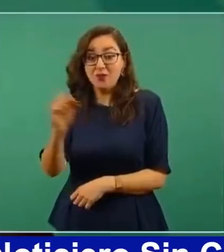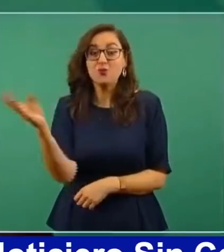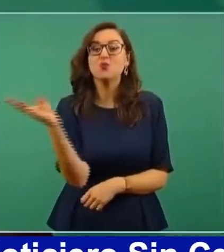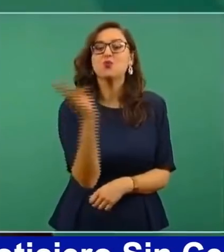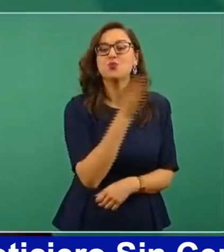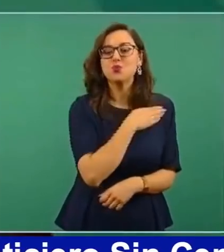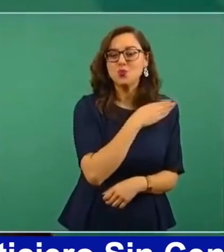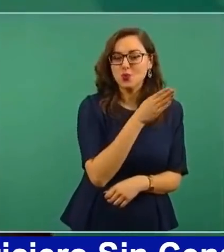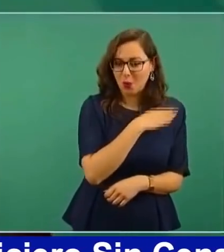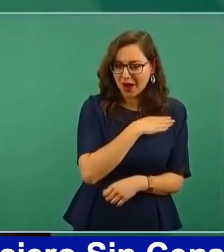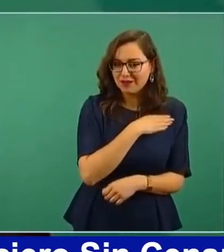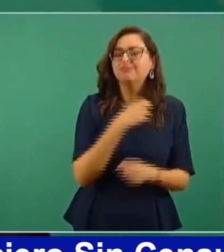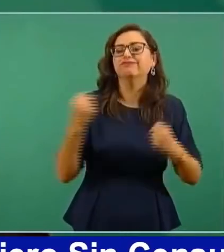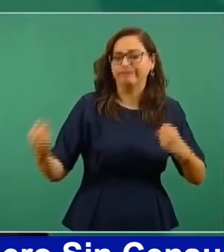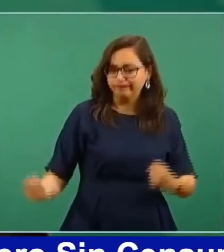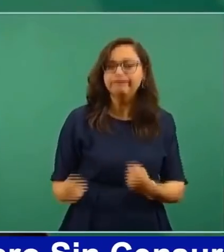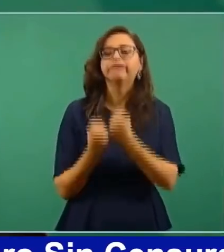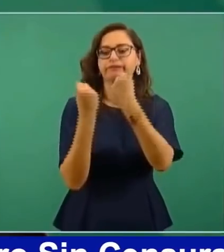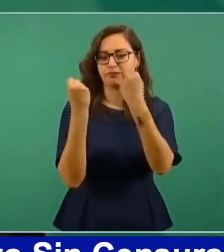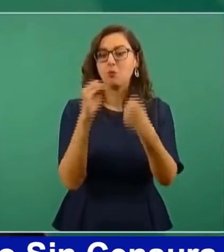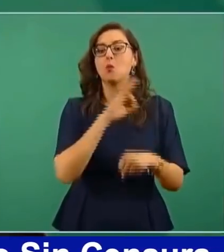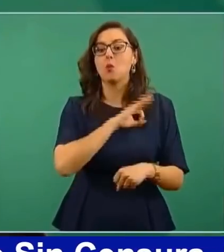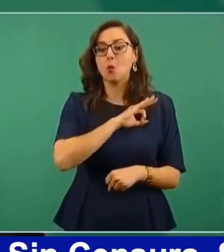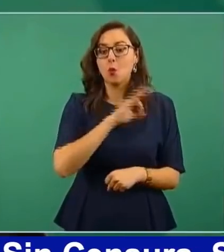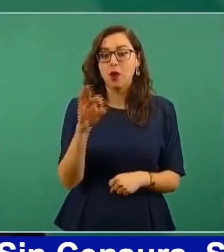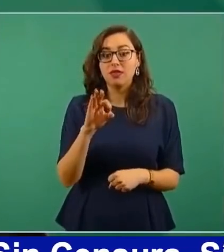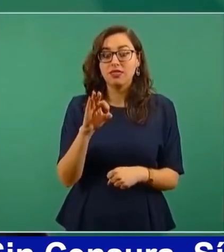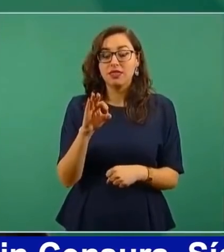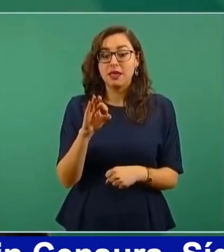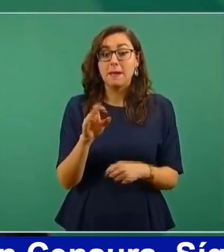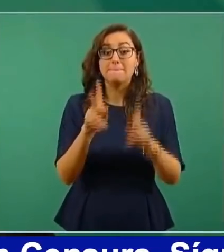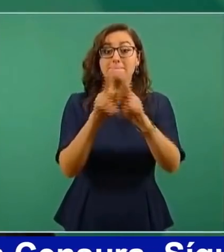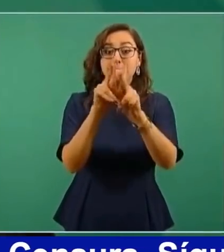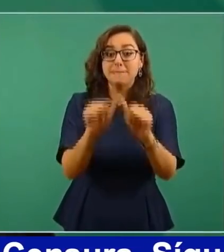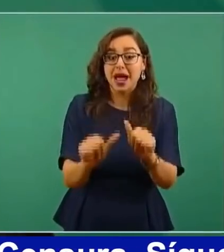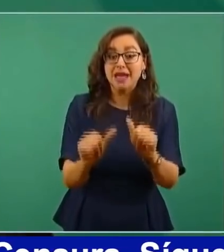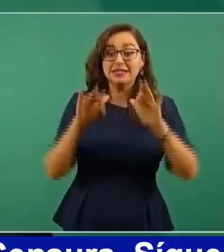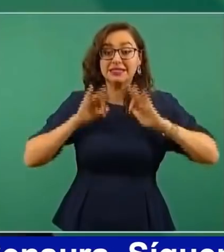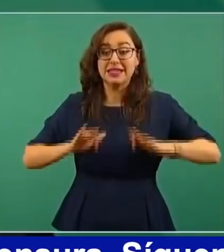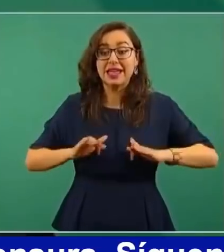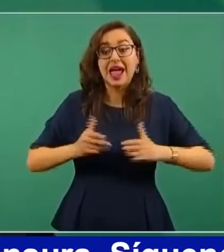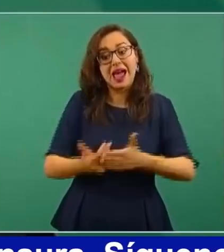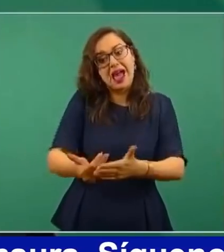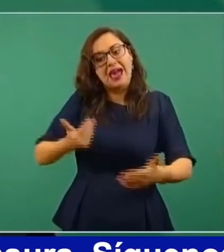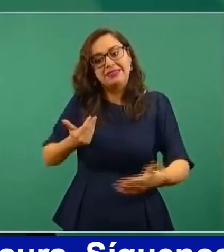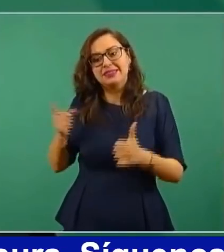Y la paz y la tranquilidad son frutos de la justicia. Hay una